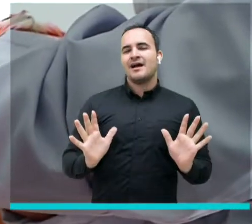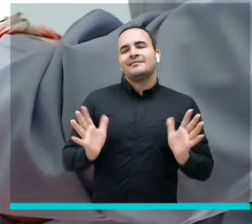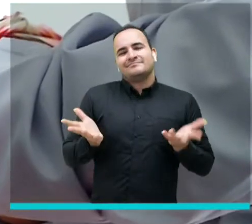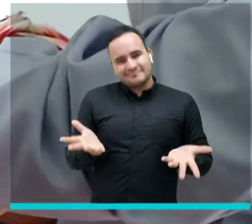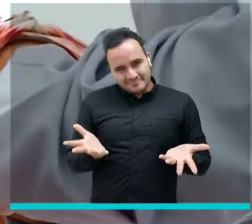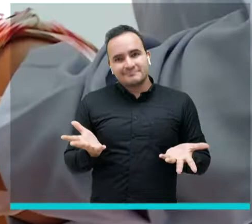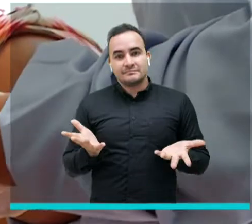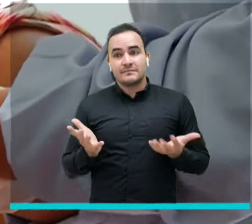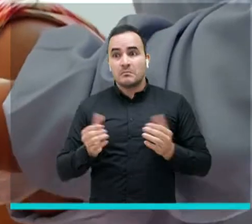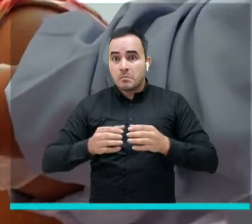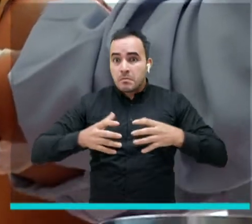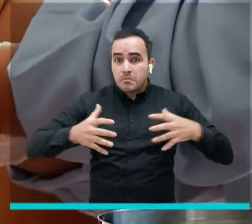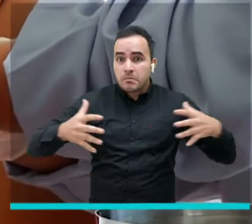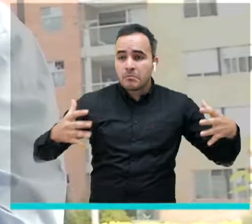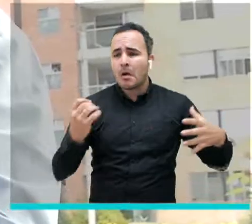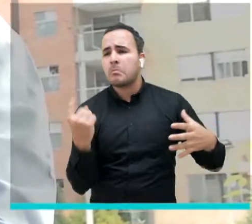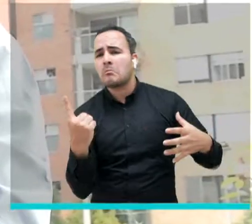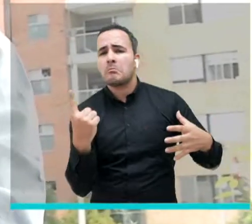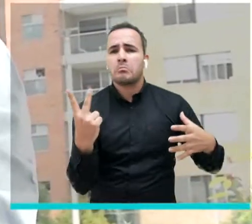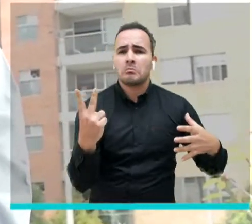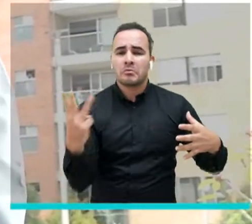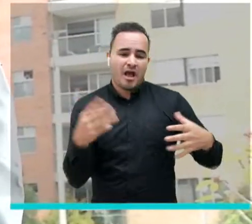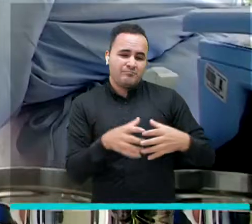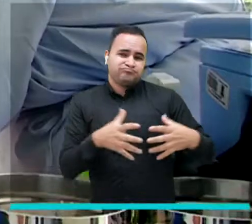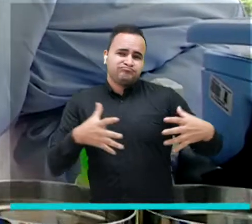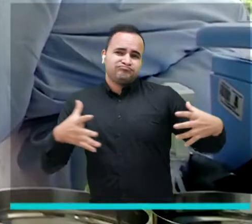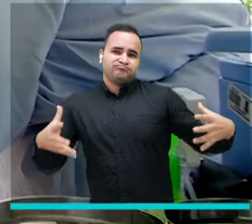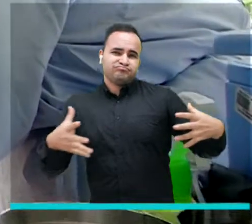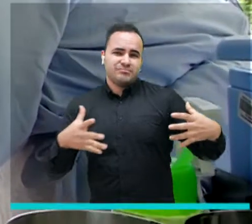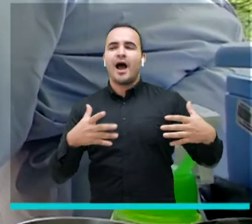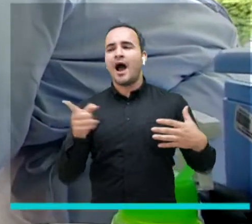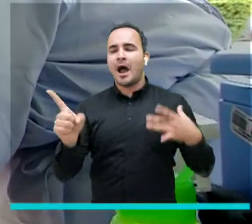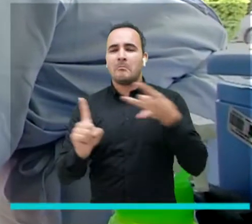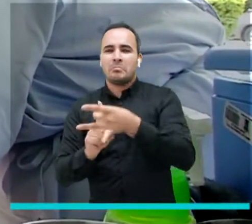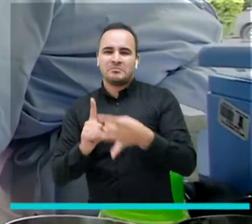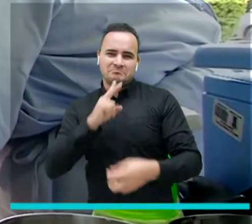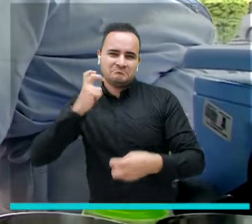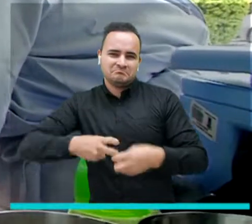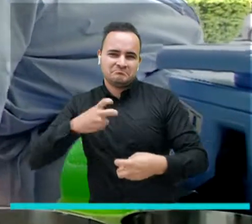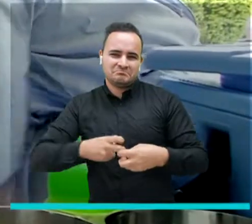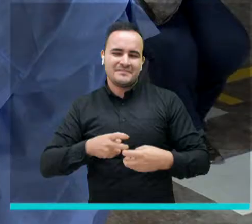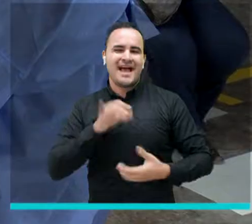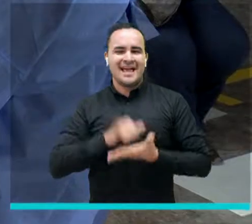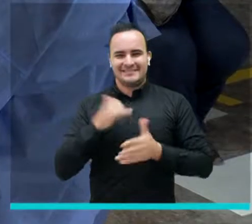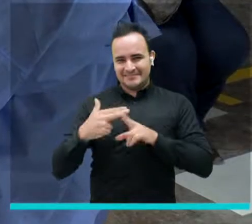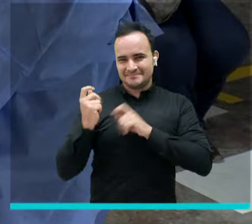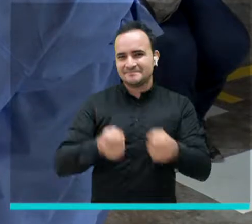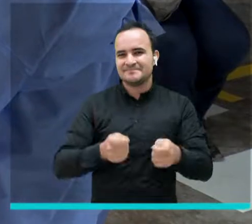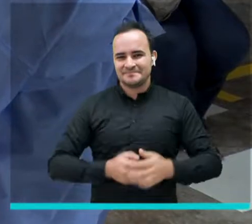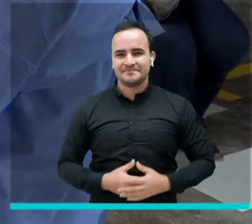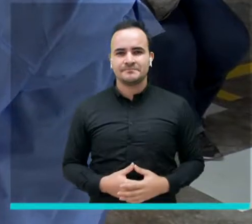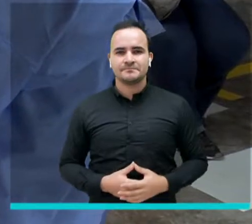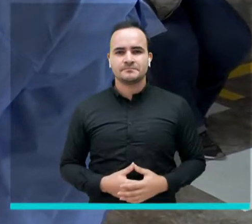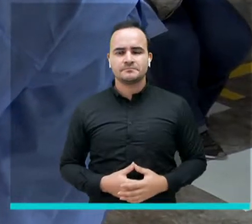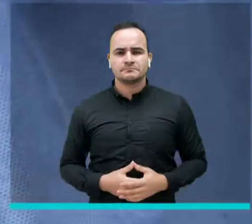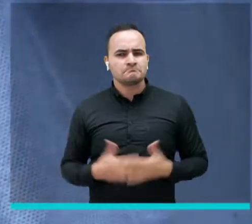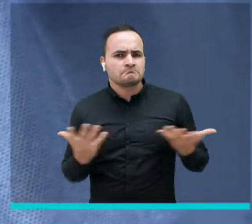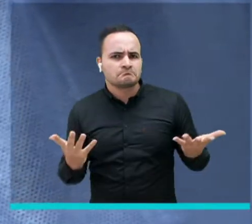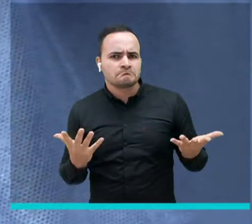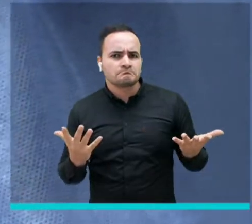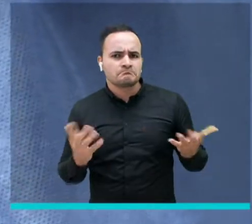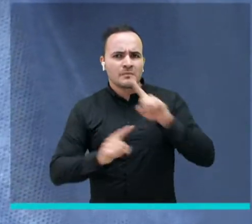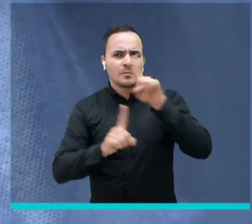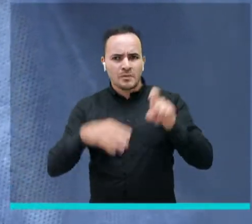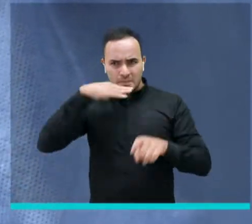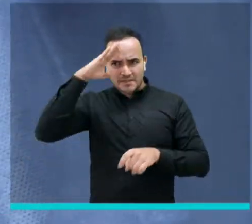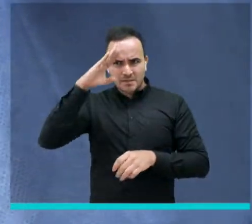importante en el riesgo de transmisión de un virus en una comunidad pero qué tan cierto es que